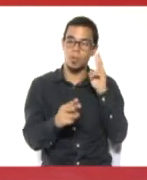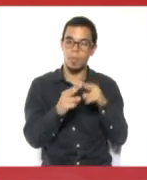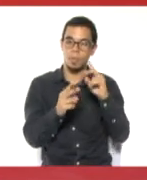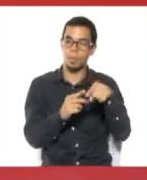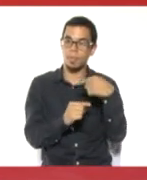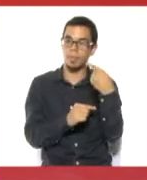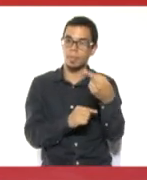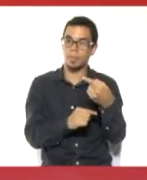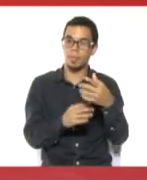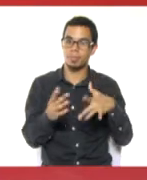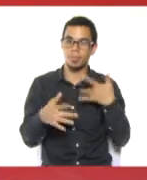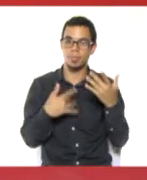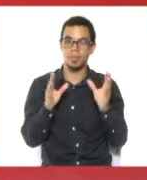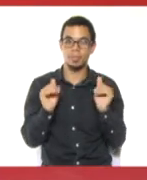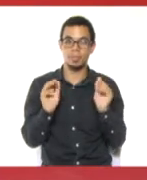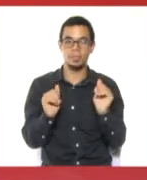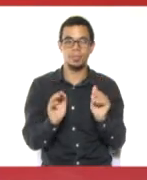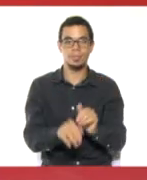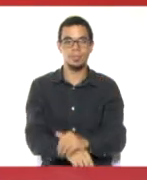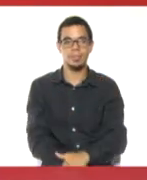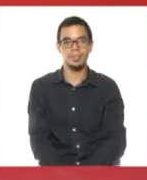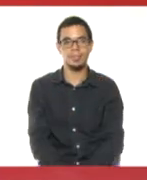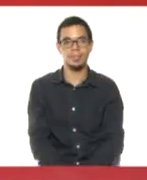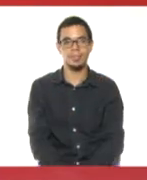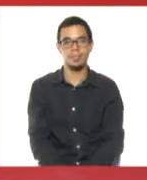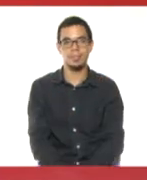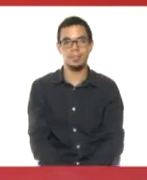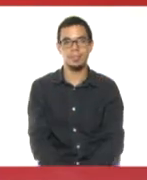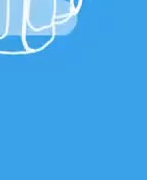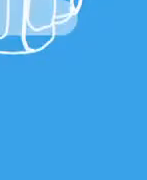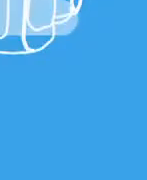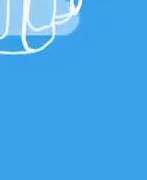para una próxima actividad. Chao, se les quiere.